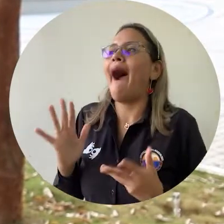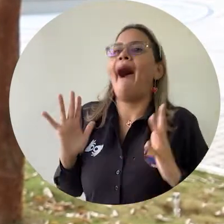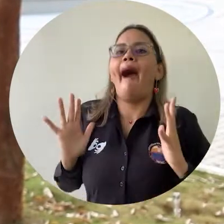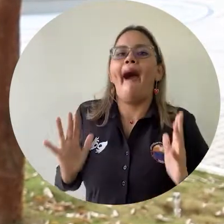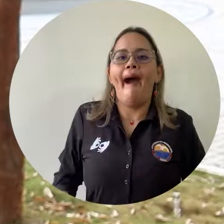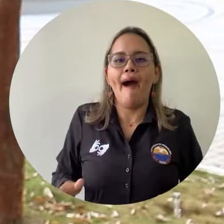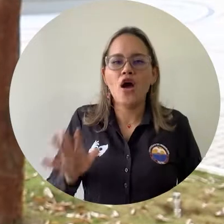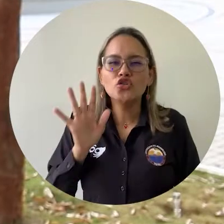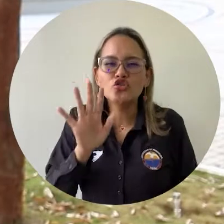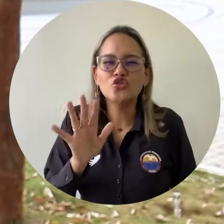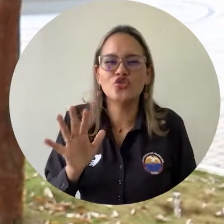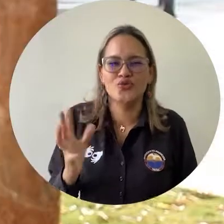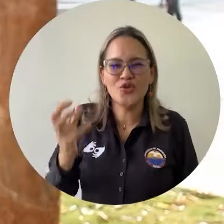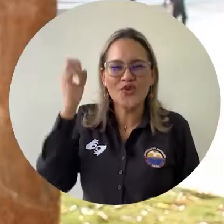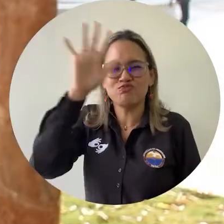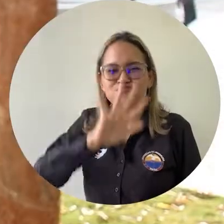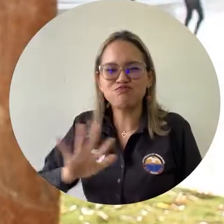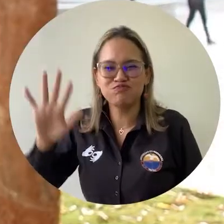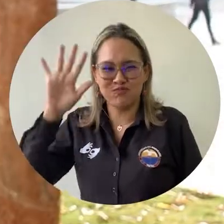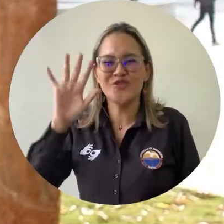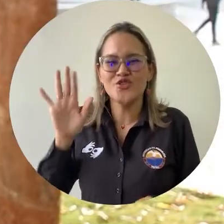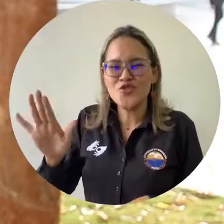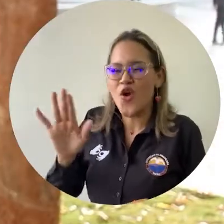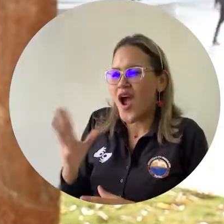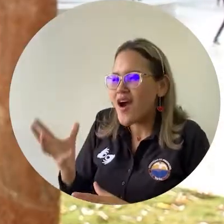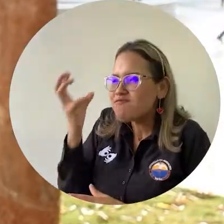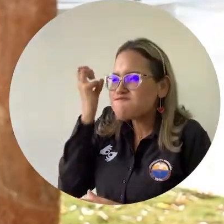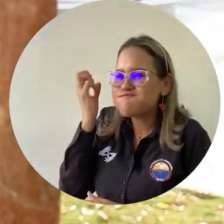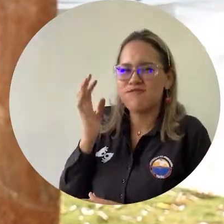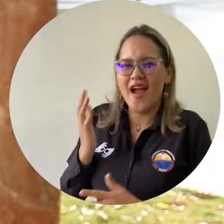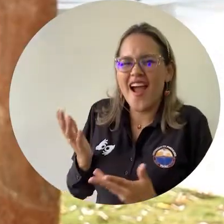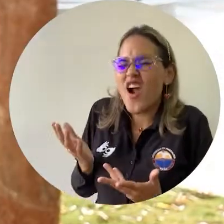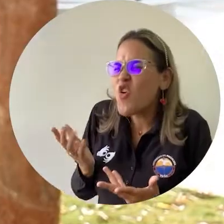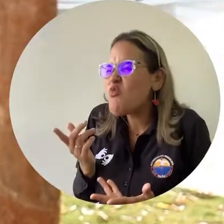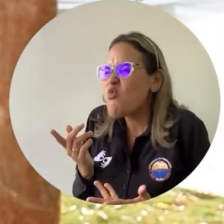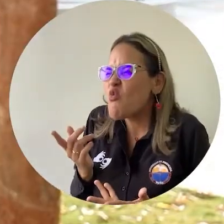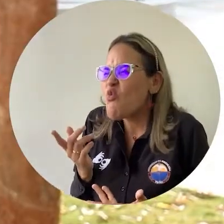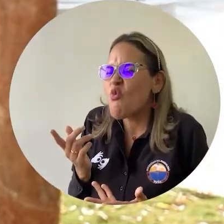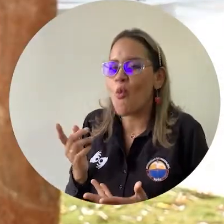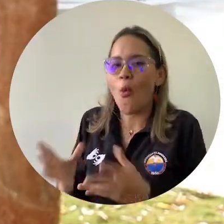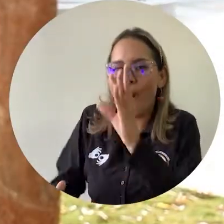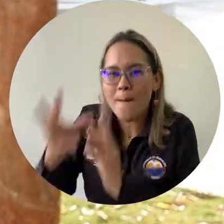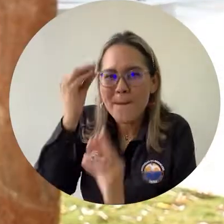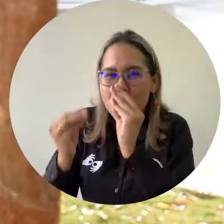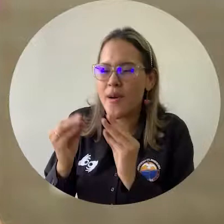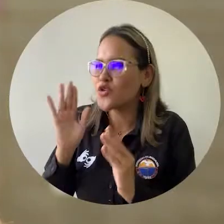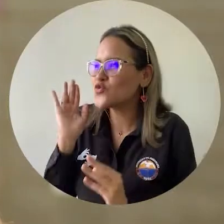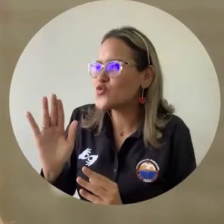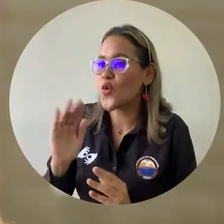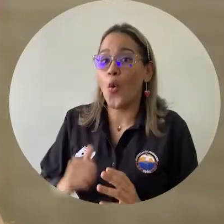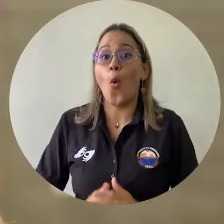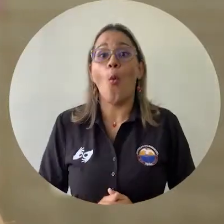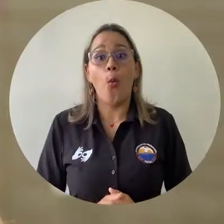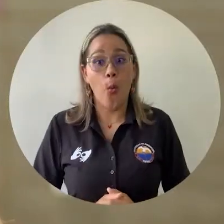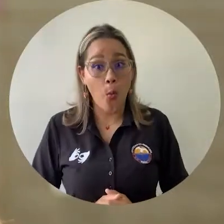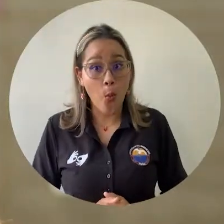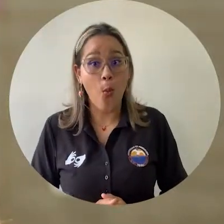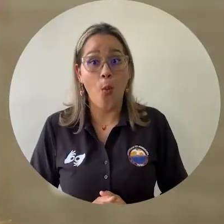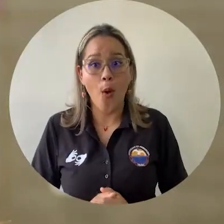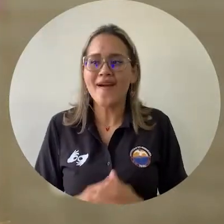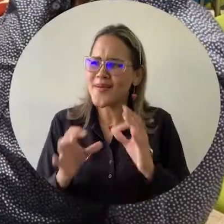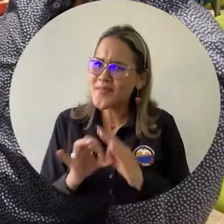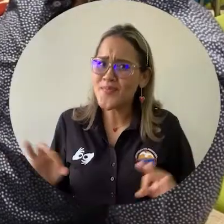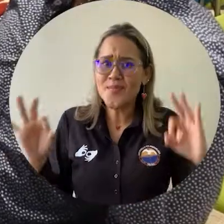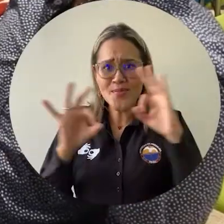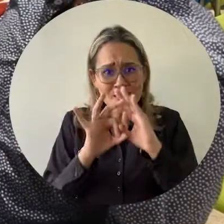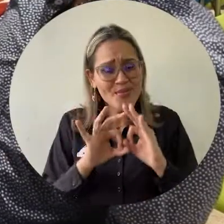de cómo funciona la verdad el viejo continente. En la parte académica también fue muy significativa, fue muy provechosa, así que bueno, a todos los que se van a este intercambio